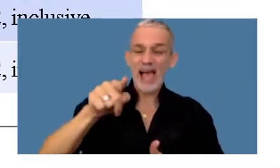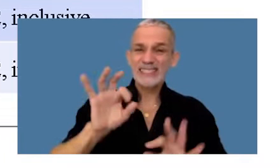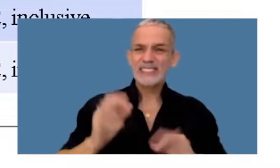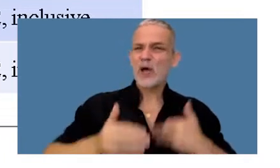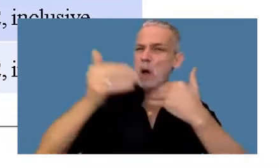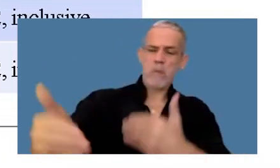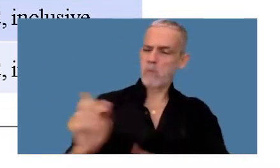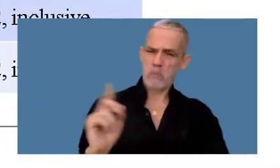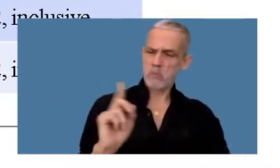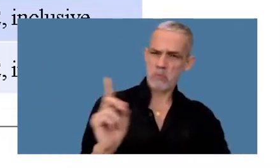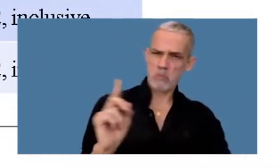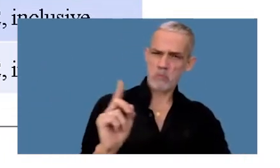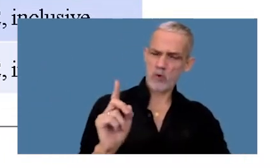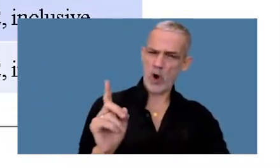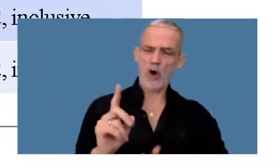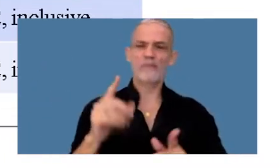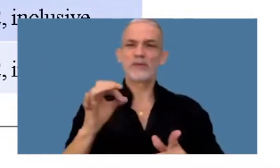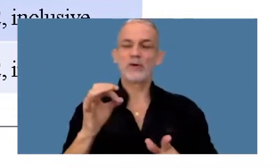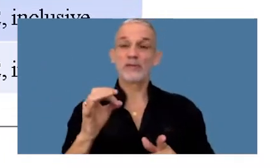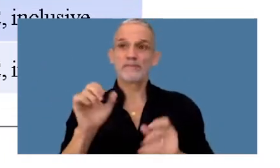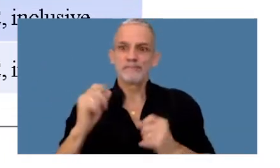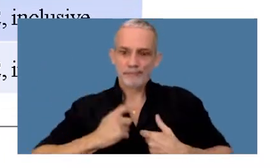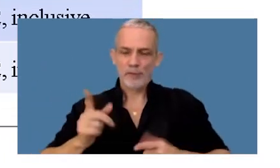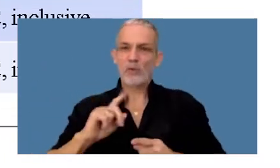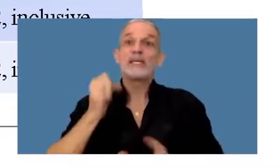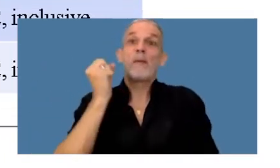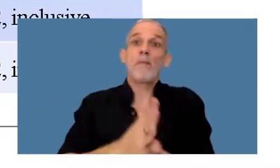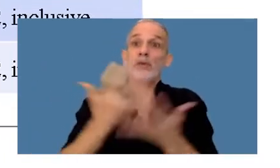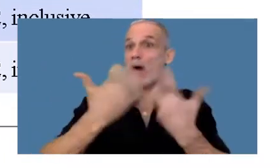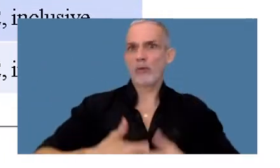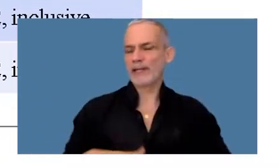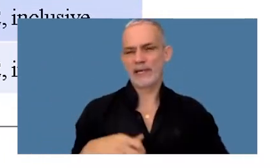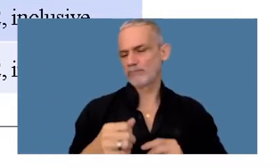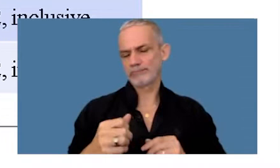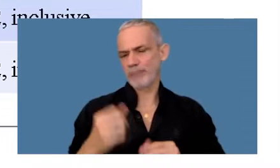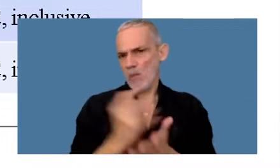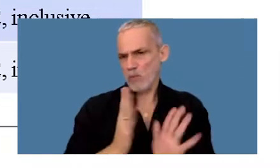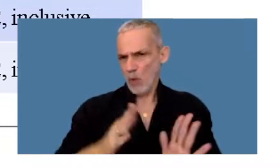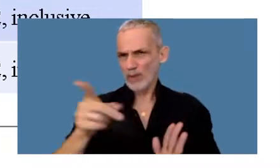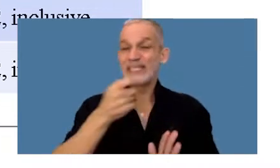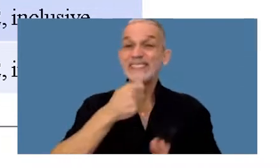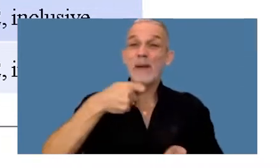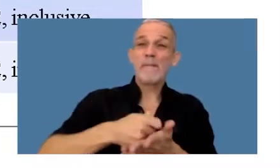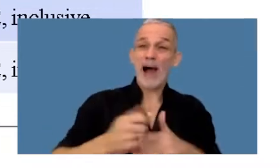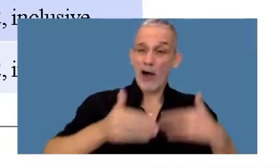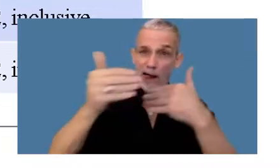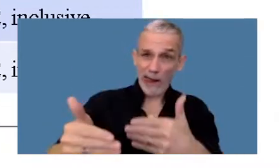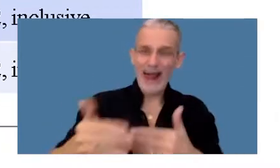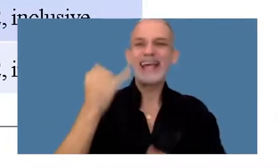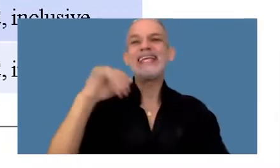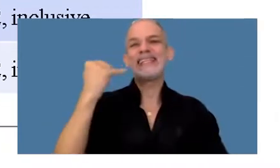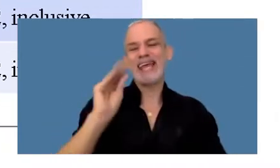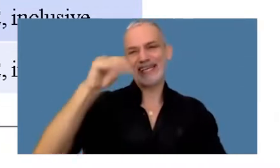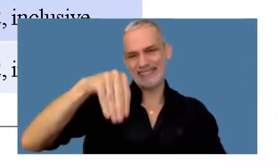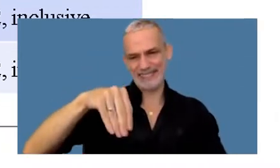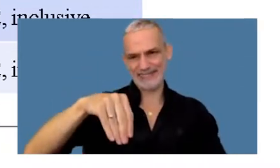esta prórroga y por eso les están apareciendo las multas automáticas y en el caso de pago en mora los intereses